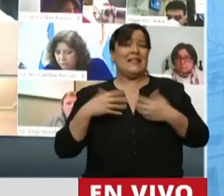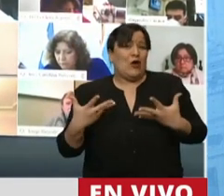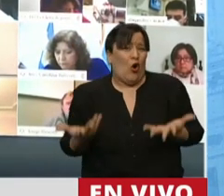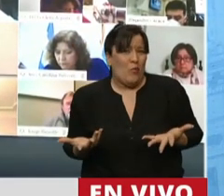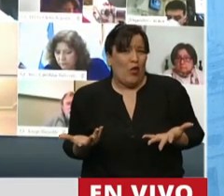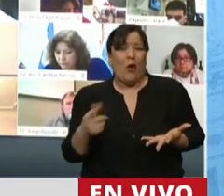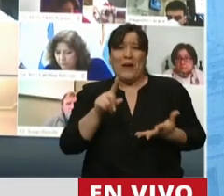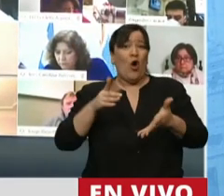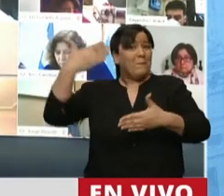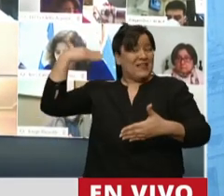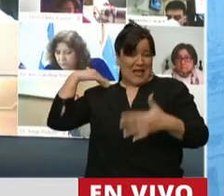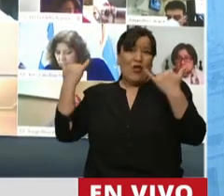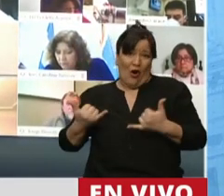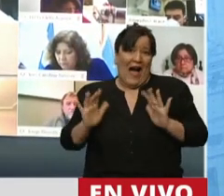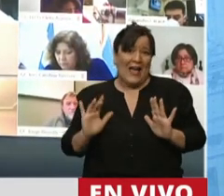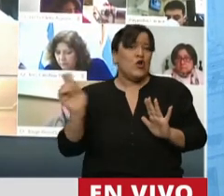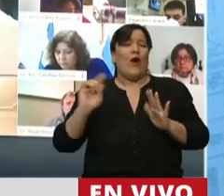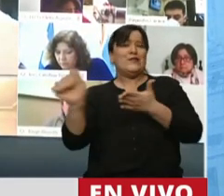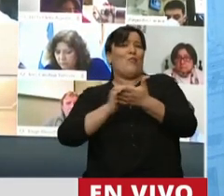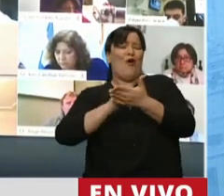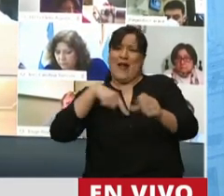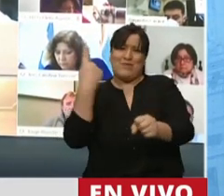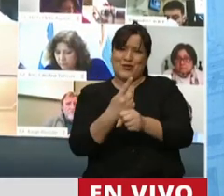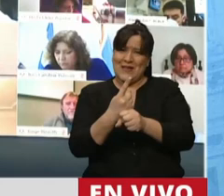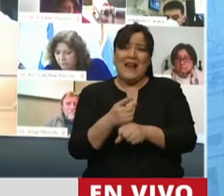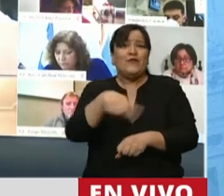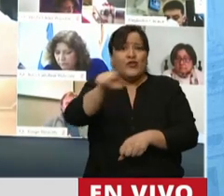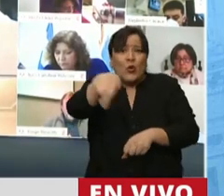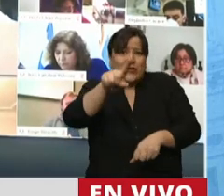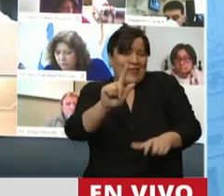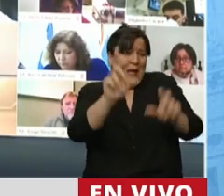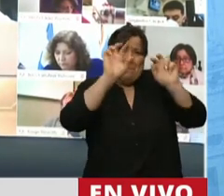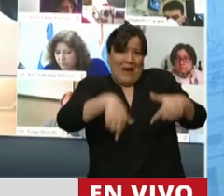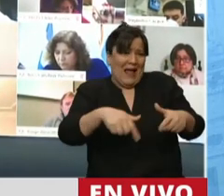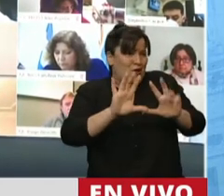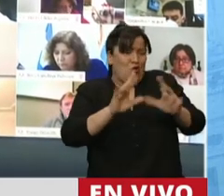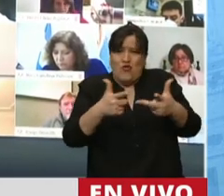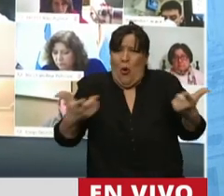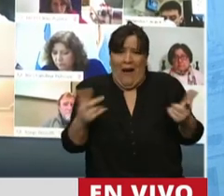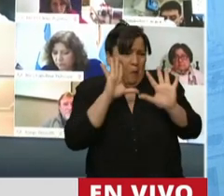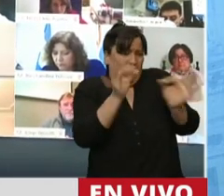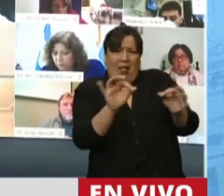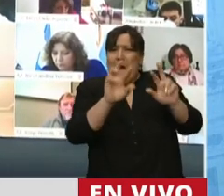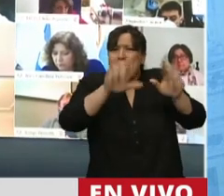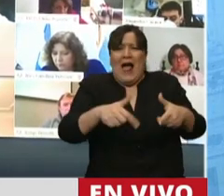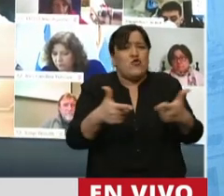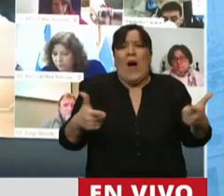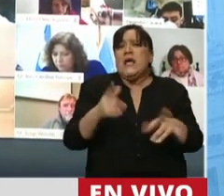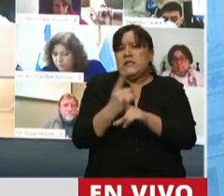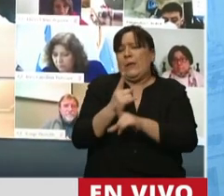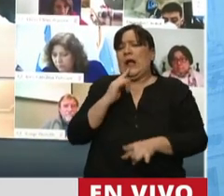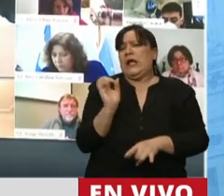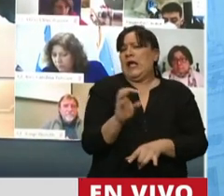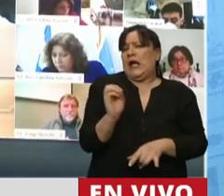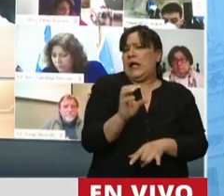no se puede revertir. Entonces, como no tienen ningún tipo de plan que queda claramente demostrado, porque vienen criticando que